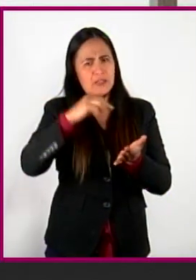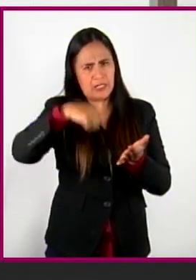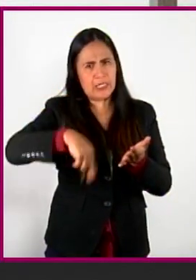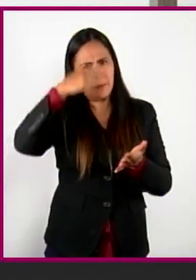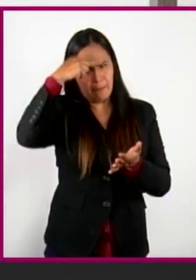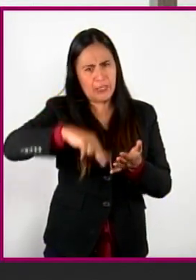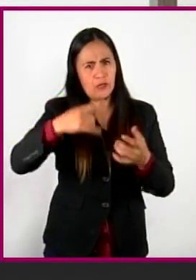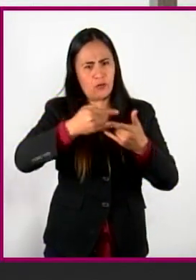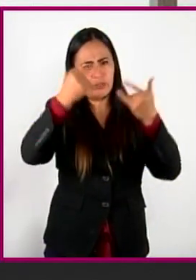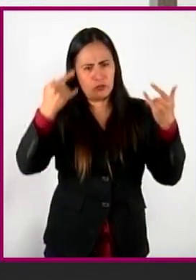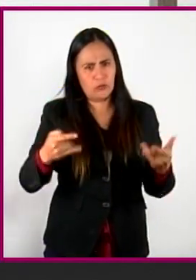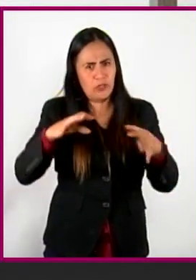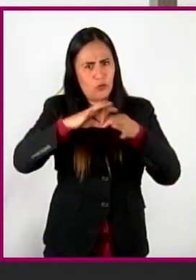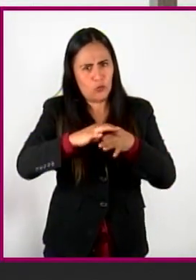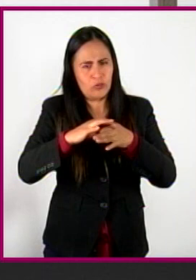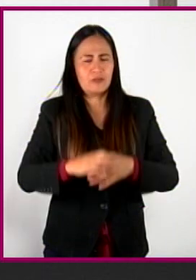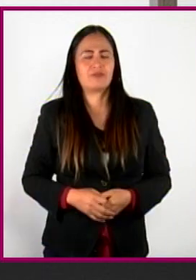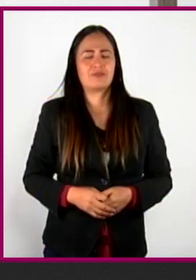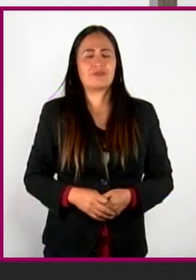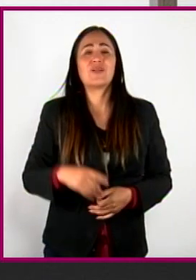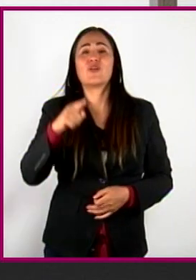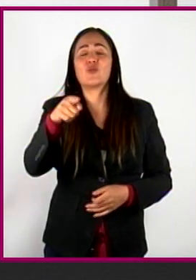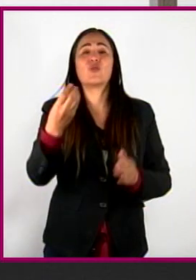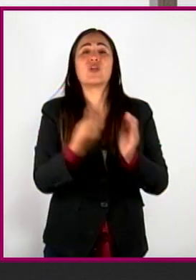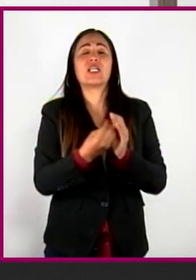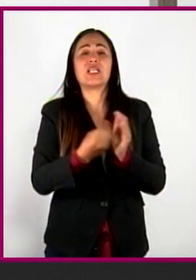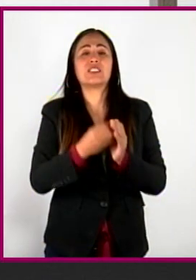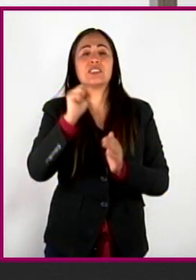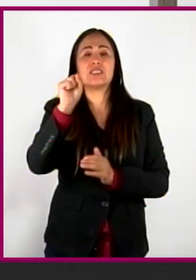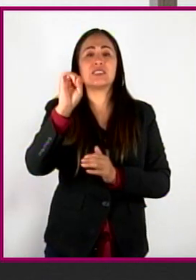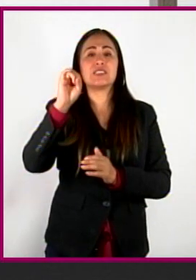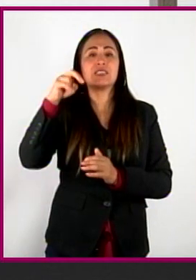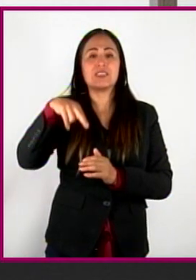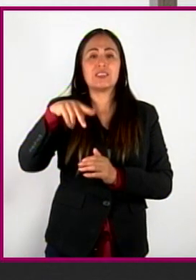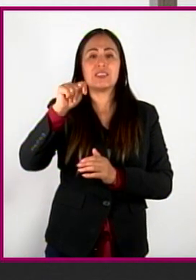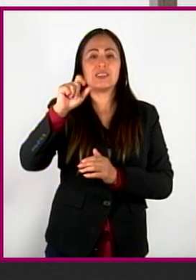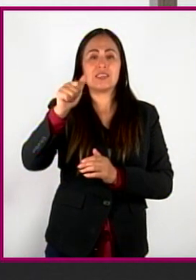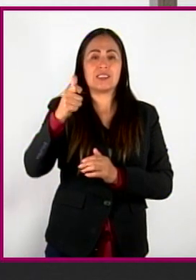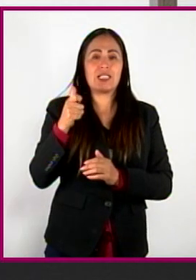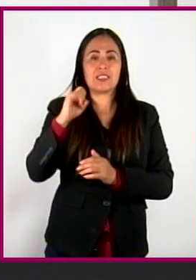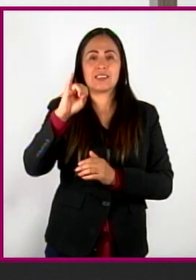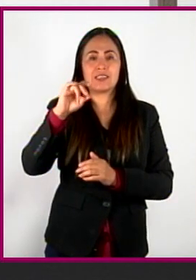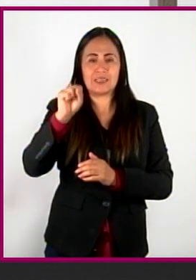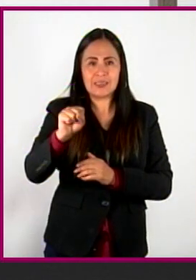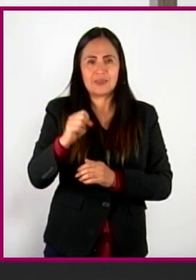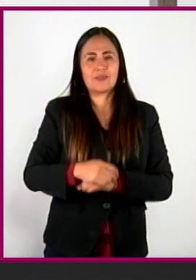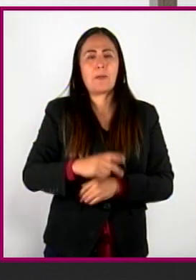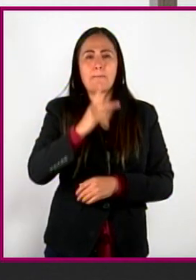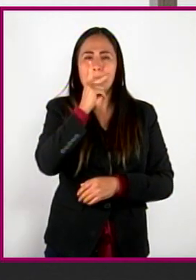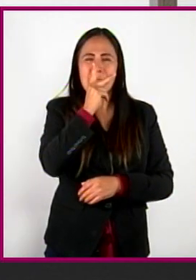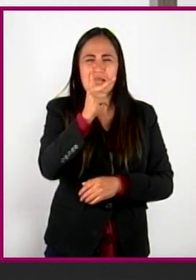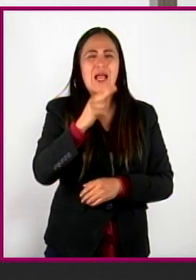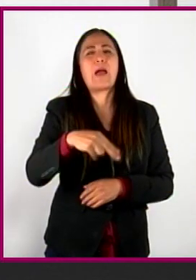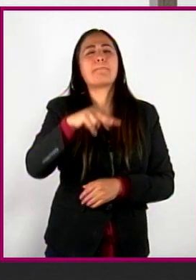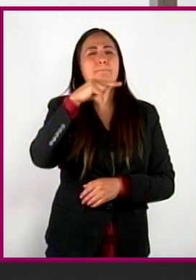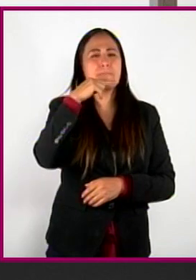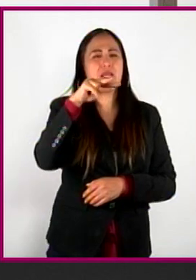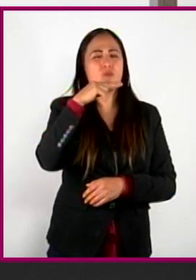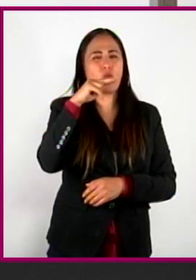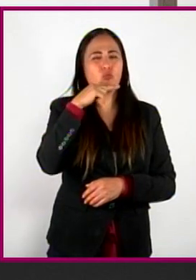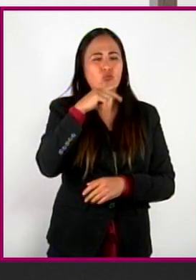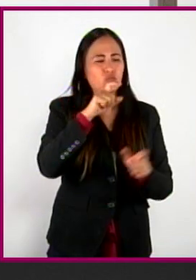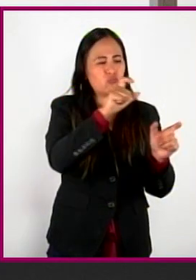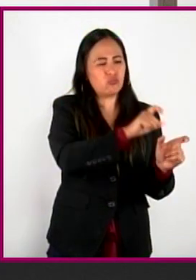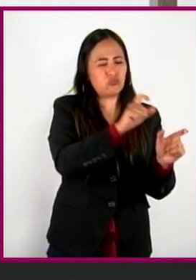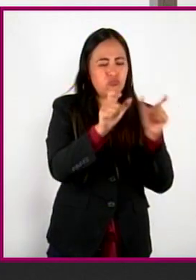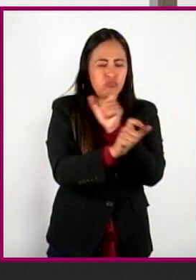¿Cómo andas en tus clases de sintaxis? Bueno, hace un rato estaba leyendo sobre la conjugación de verbos y hay unos que me